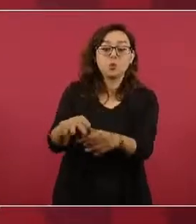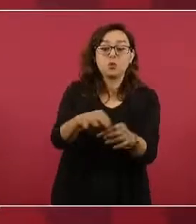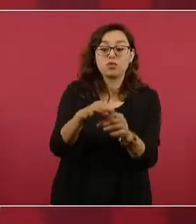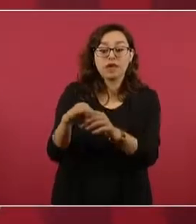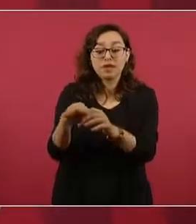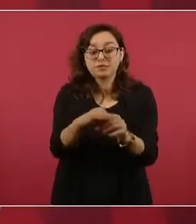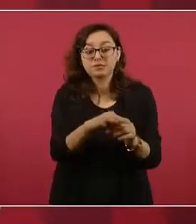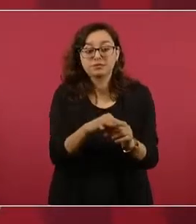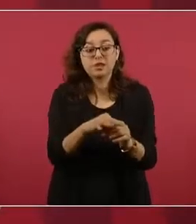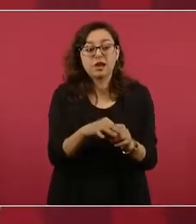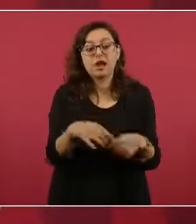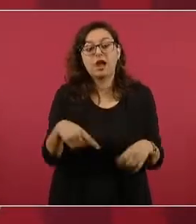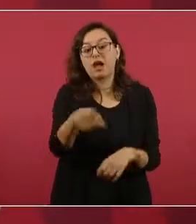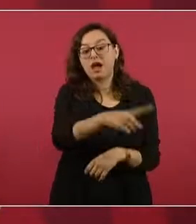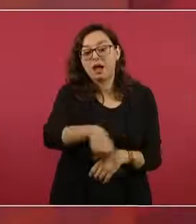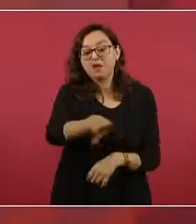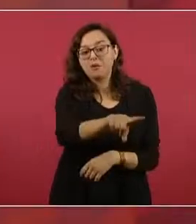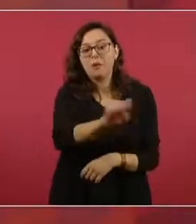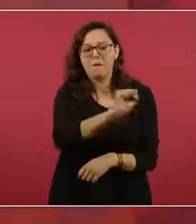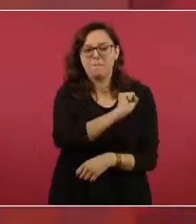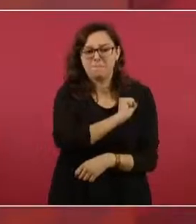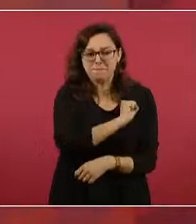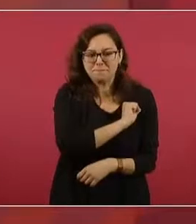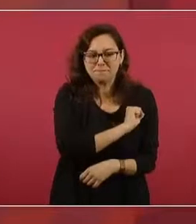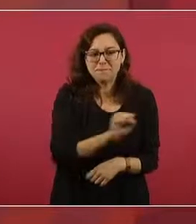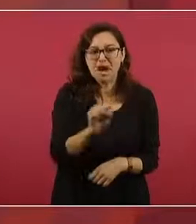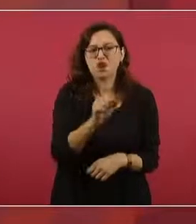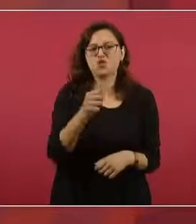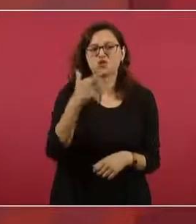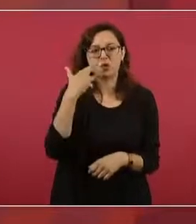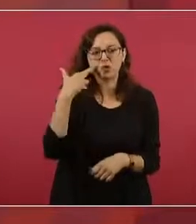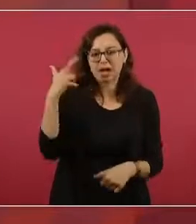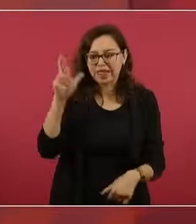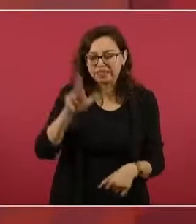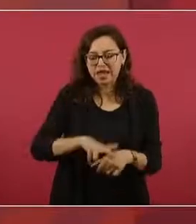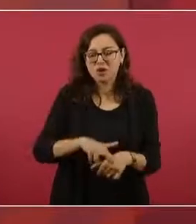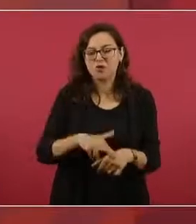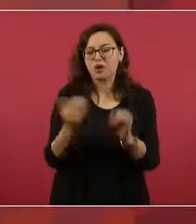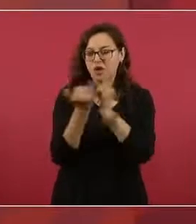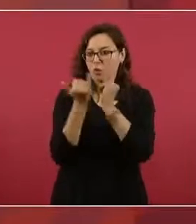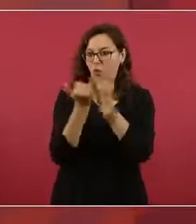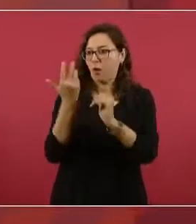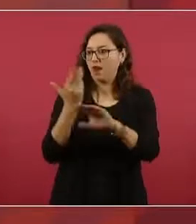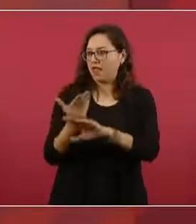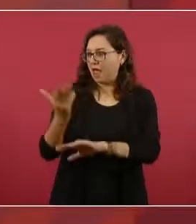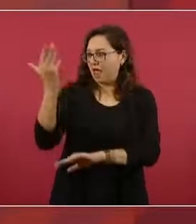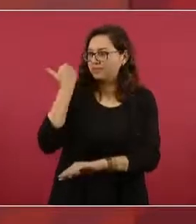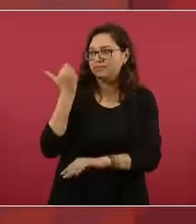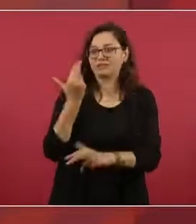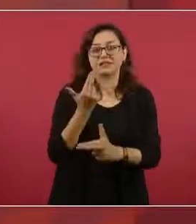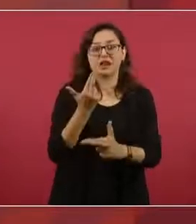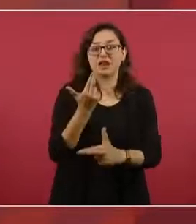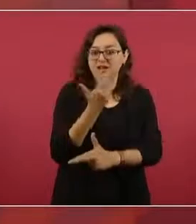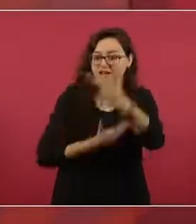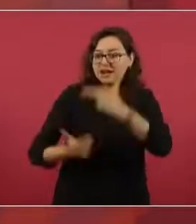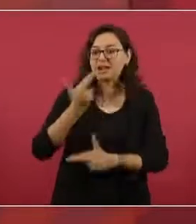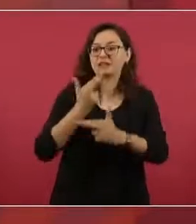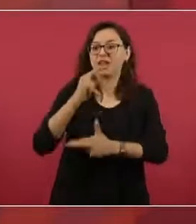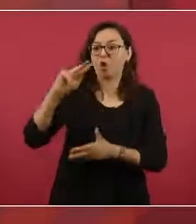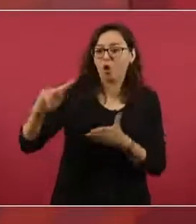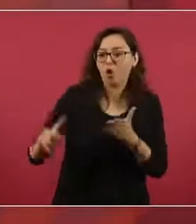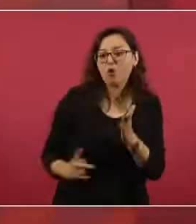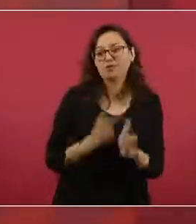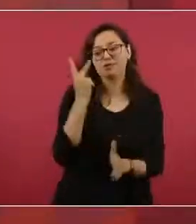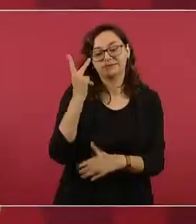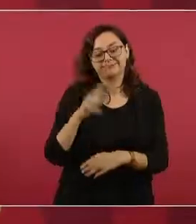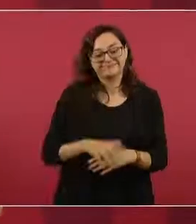que gobernaba y se van a equivocar, porque no va a